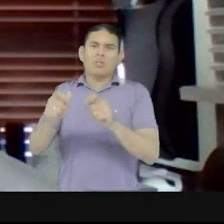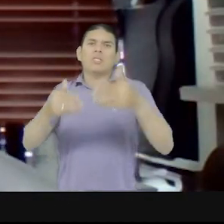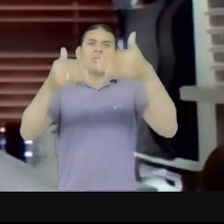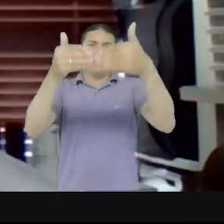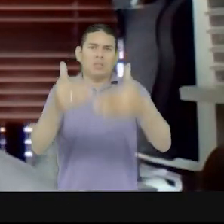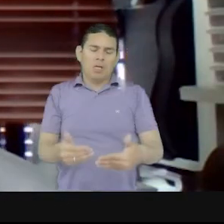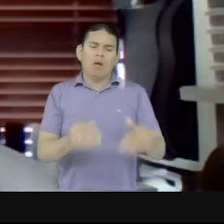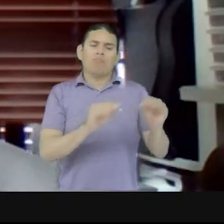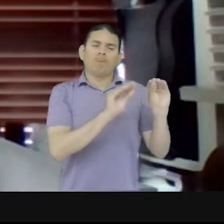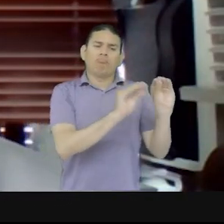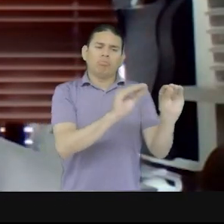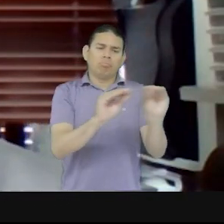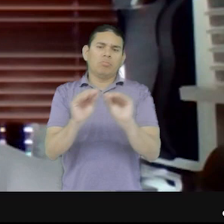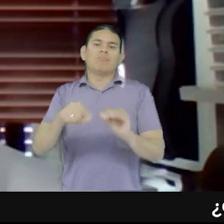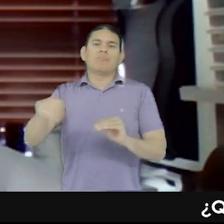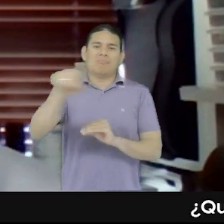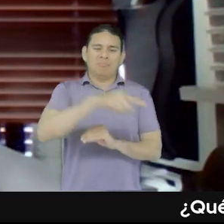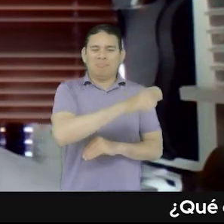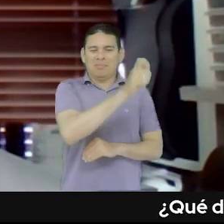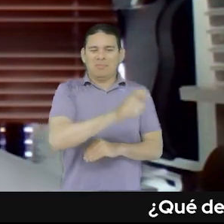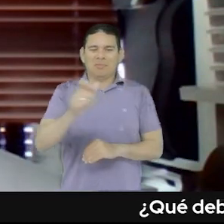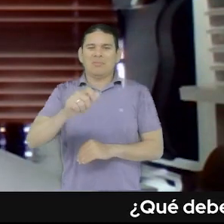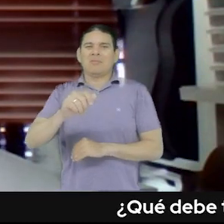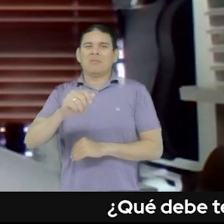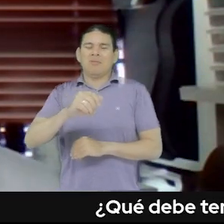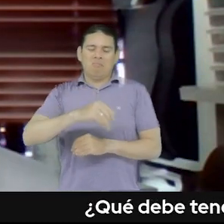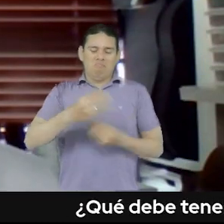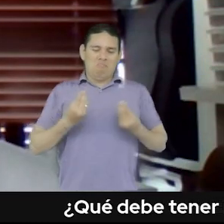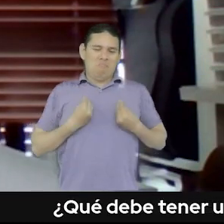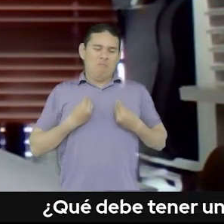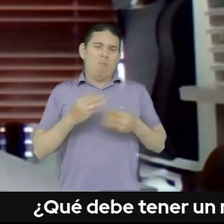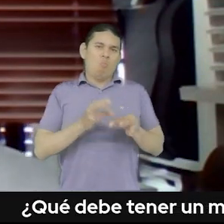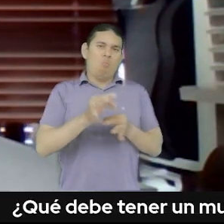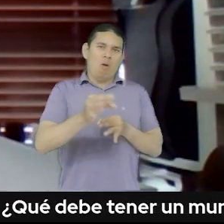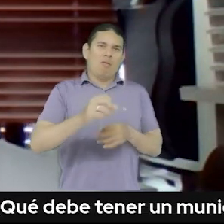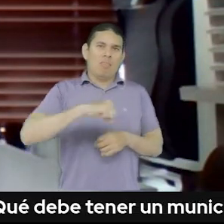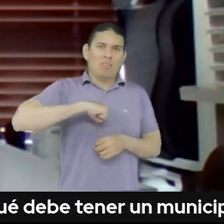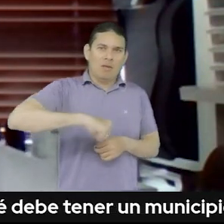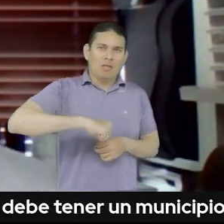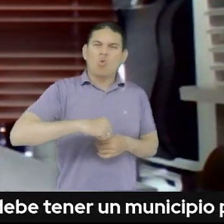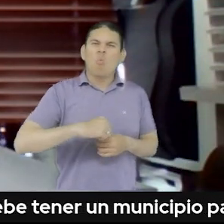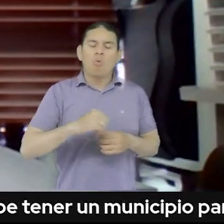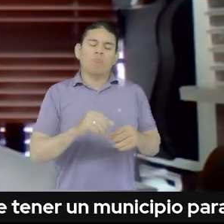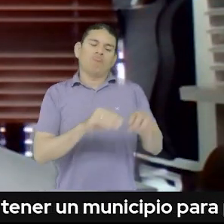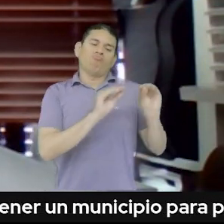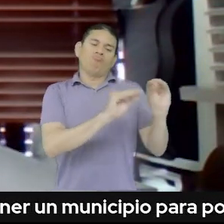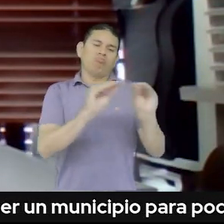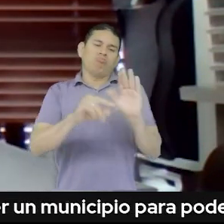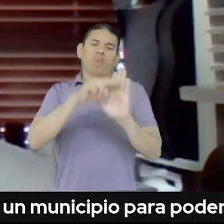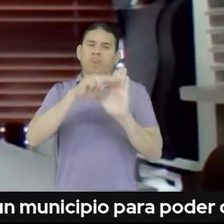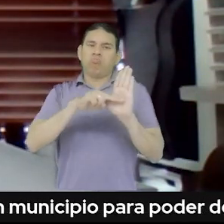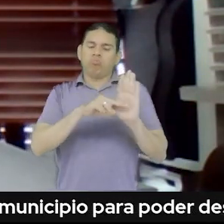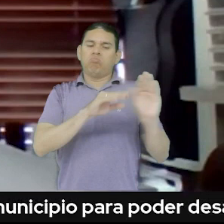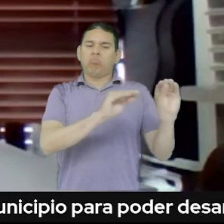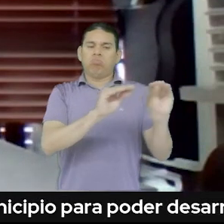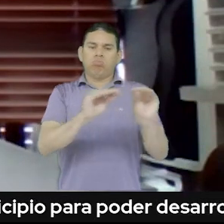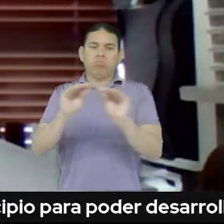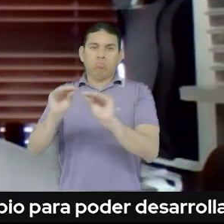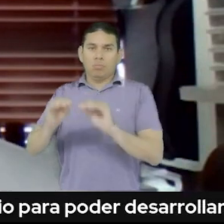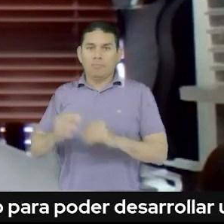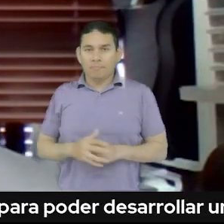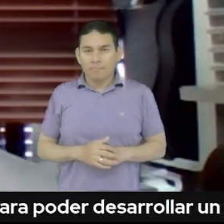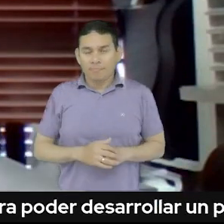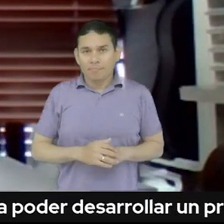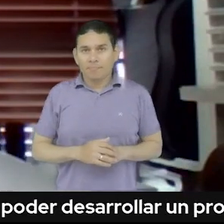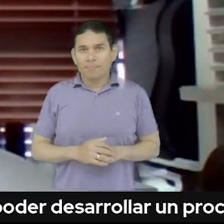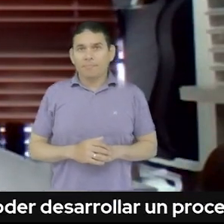discapacidad, como ciudadanas de ese territorio y ese reconocimiento se da a través de una norma que promueve